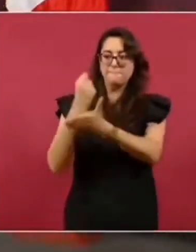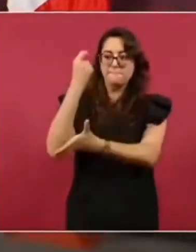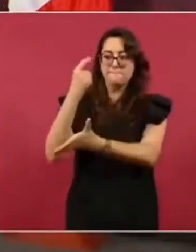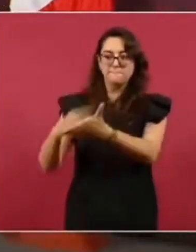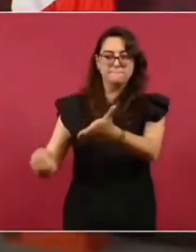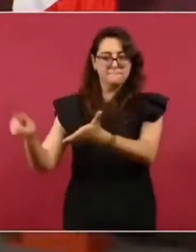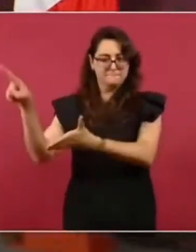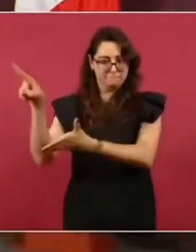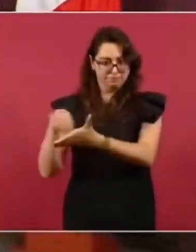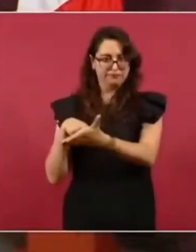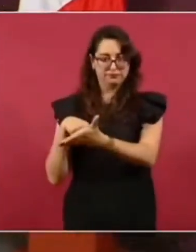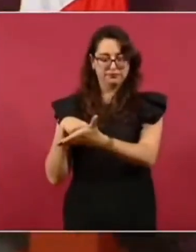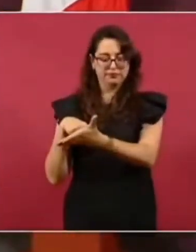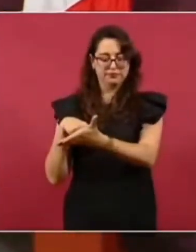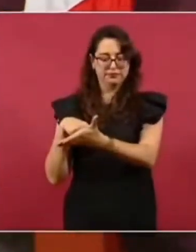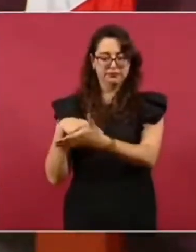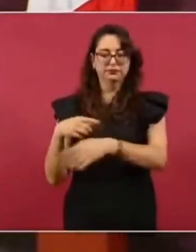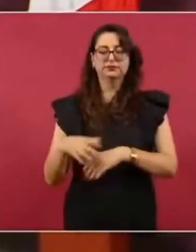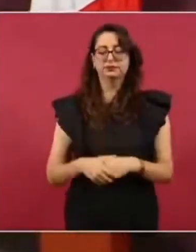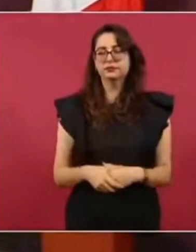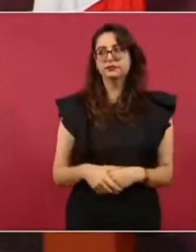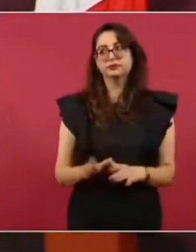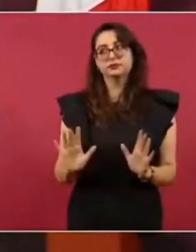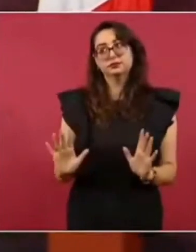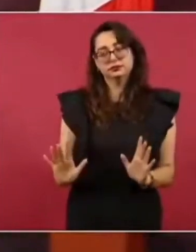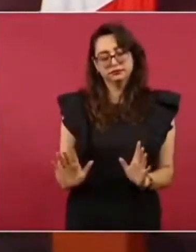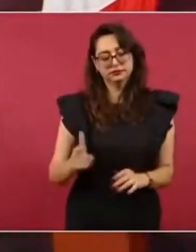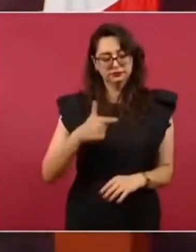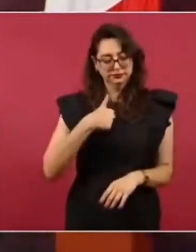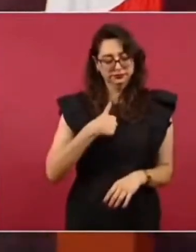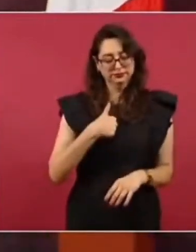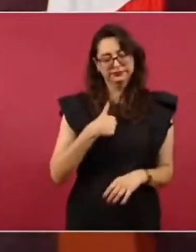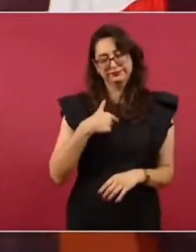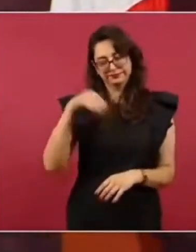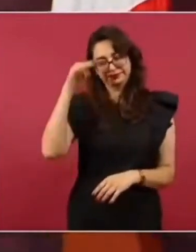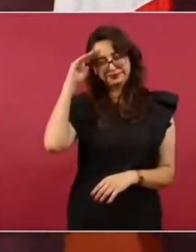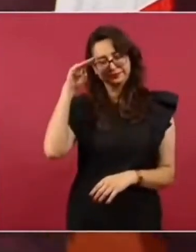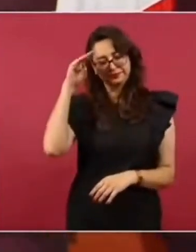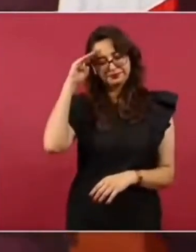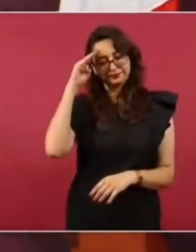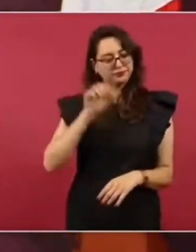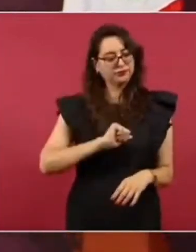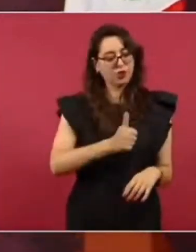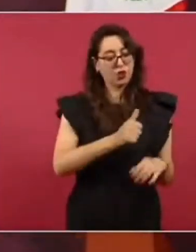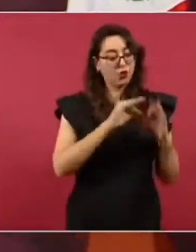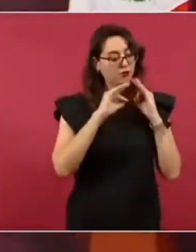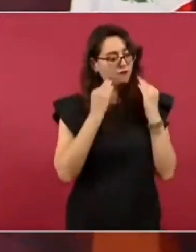y no estoy hablando al tanteo,